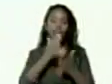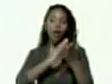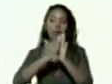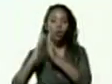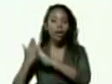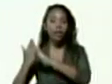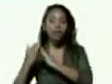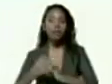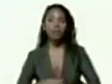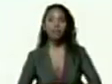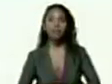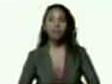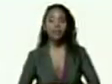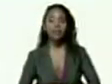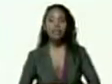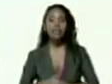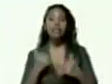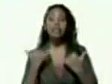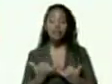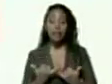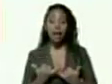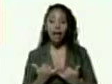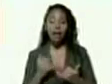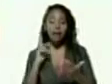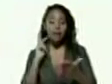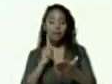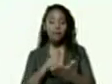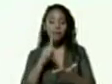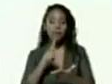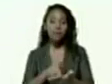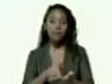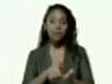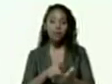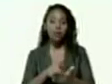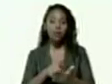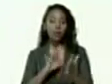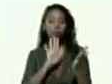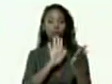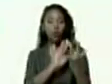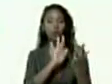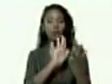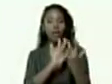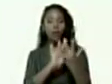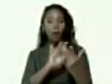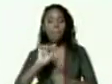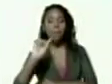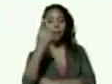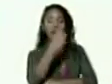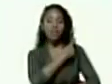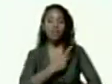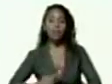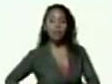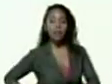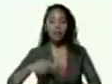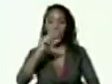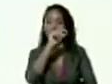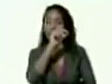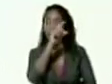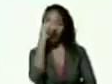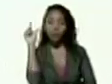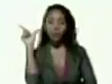ya hemos llegado me informa el primer vicepresidente compañero Diosdado